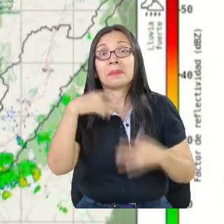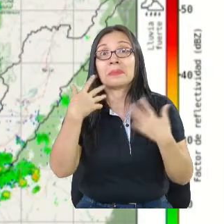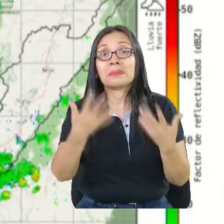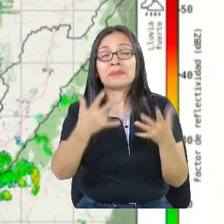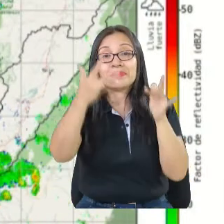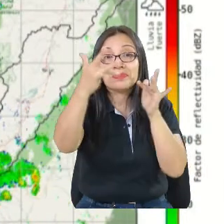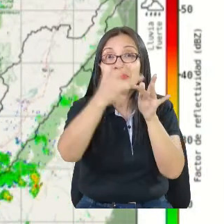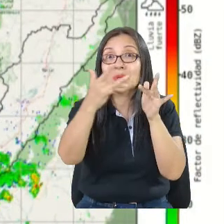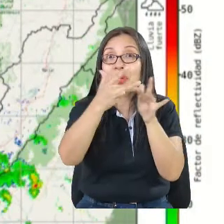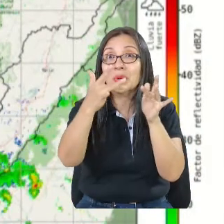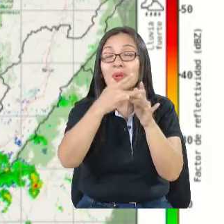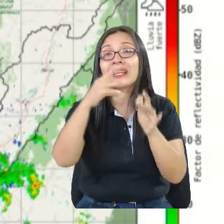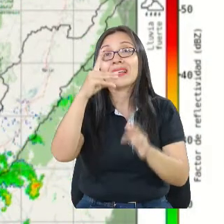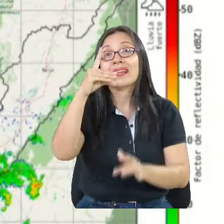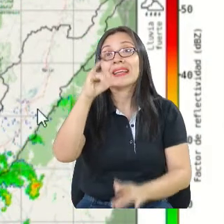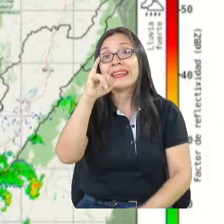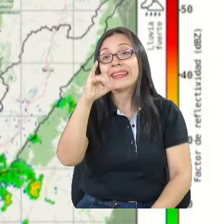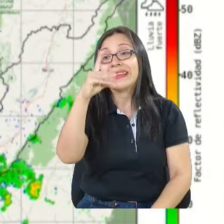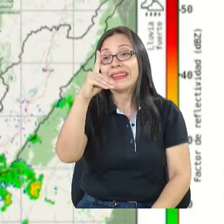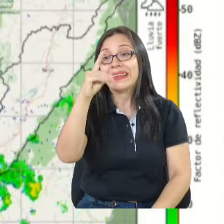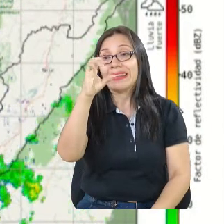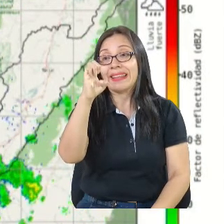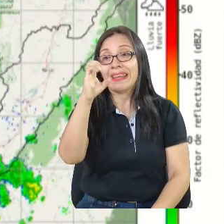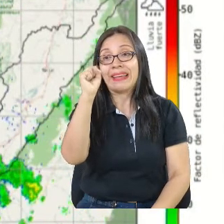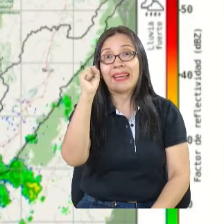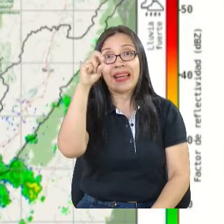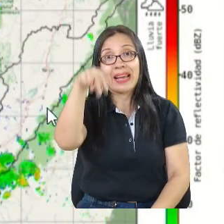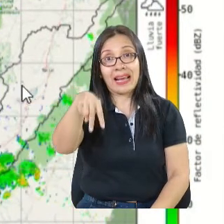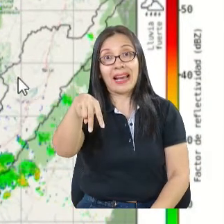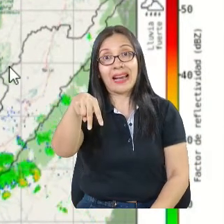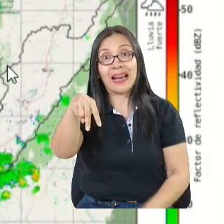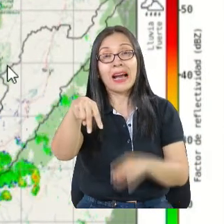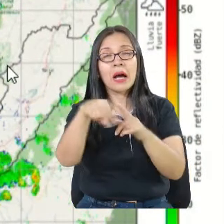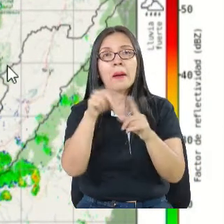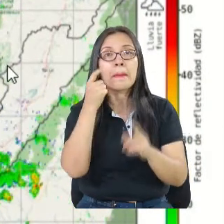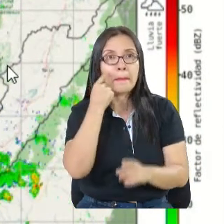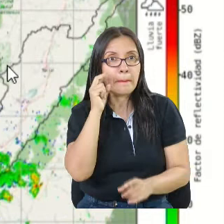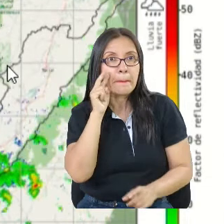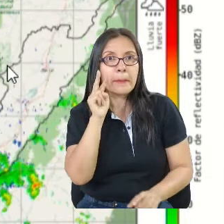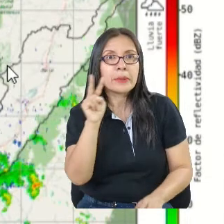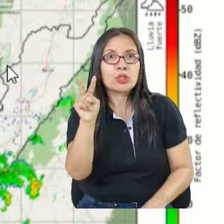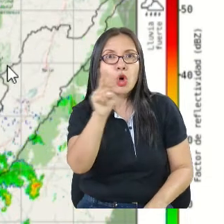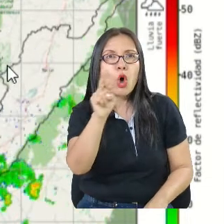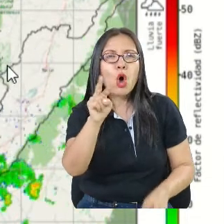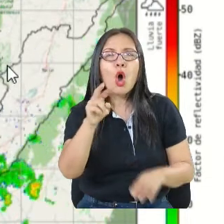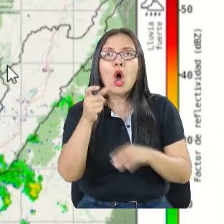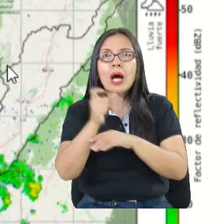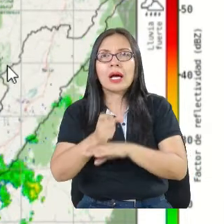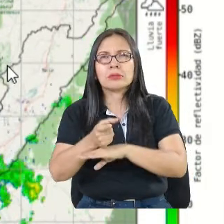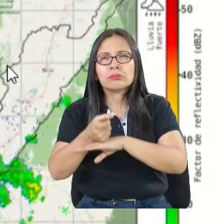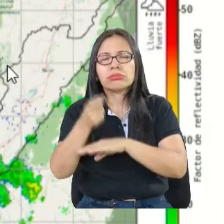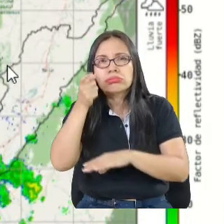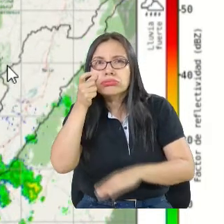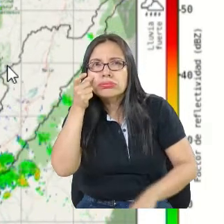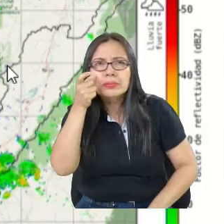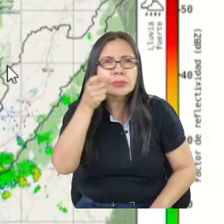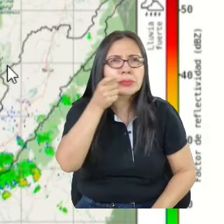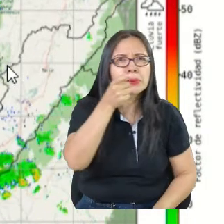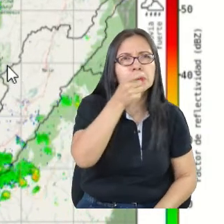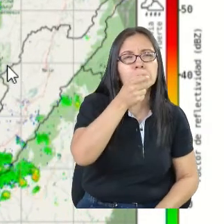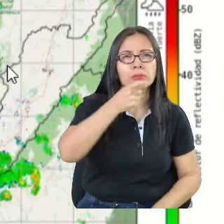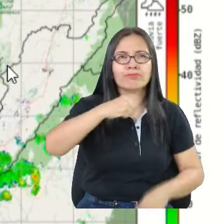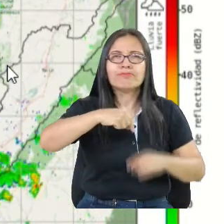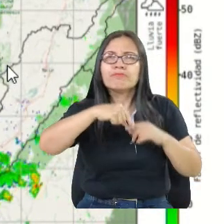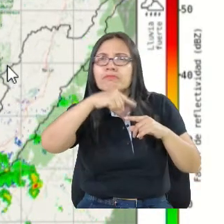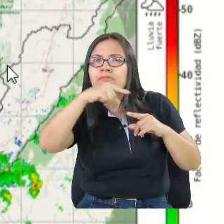IDEAM. Podemos ver, ustedes ven aquí el radar de Munchique. Ese radar lo que nos permite es ver el